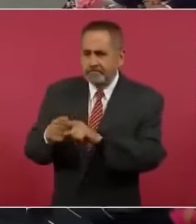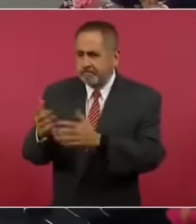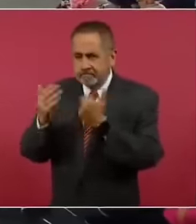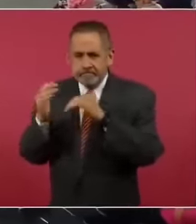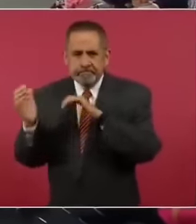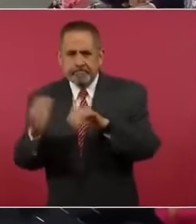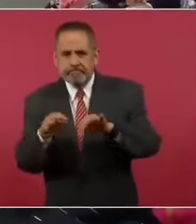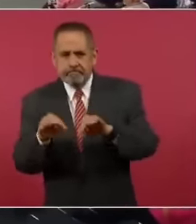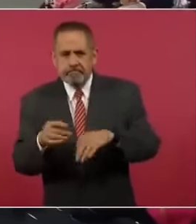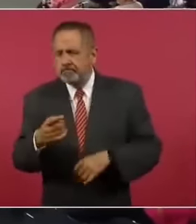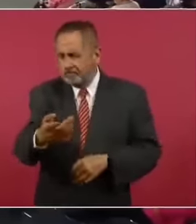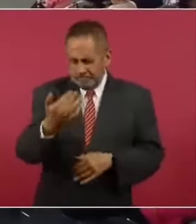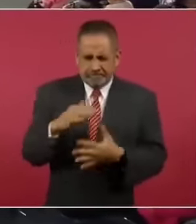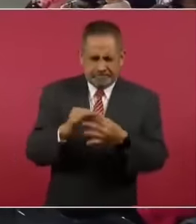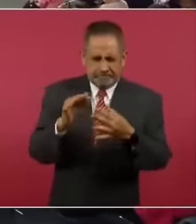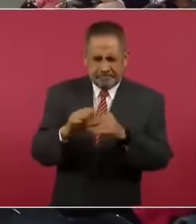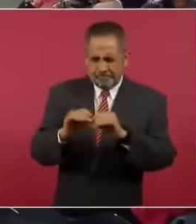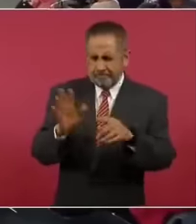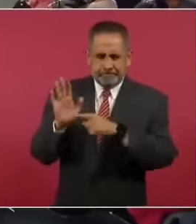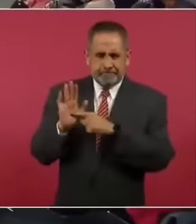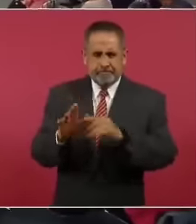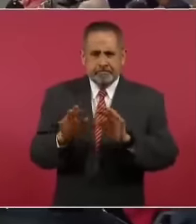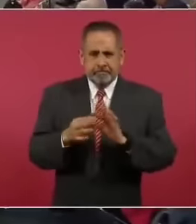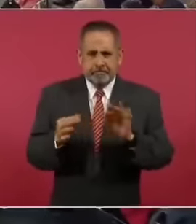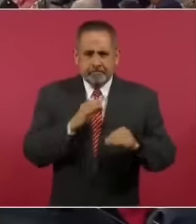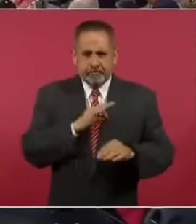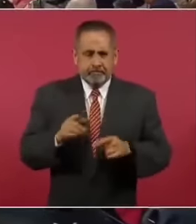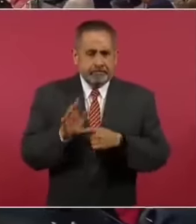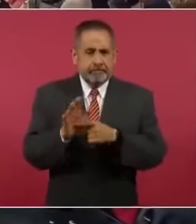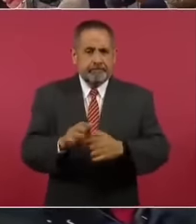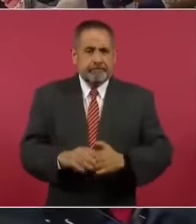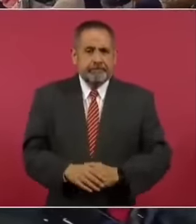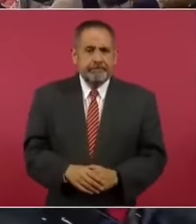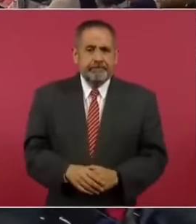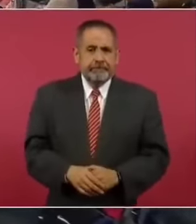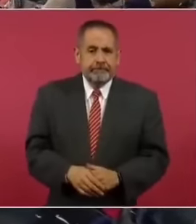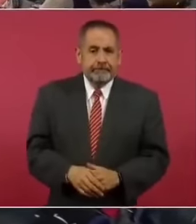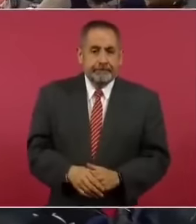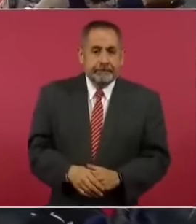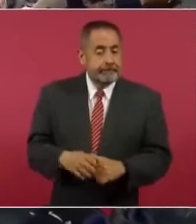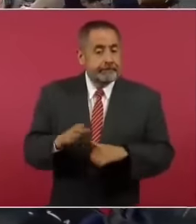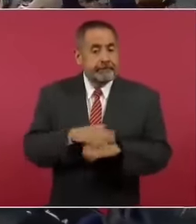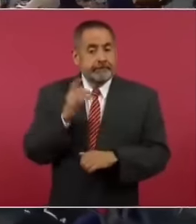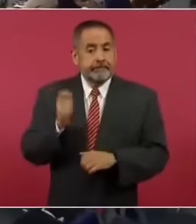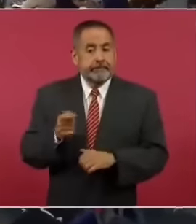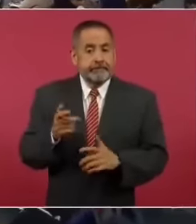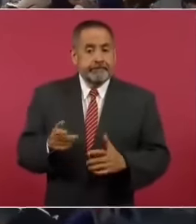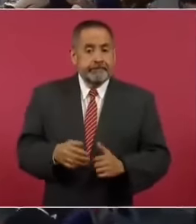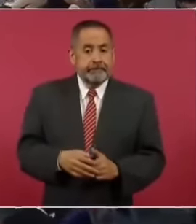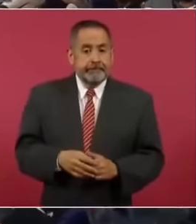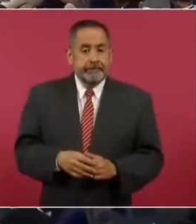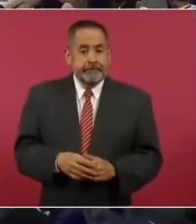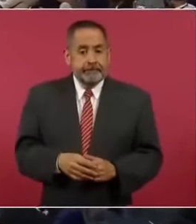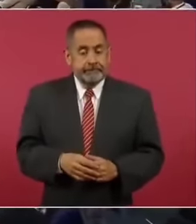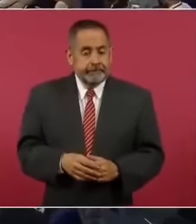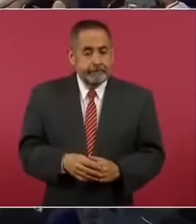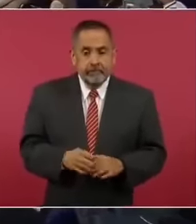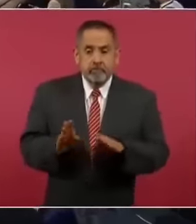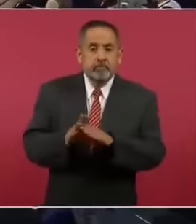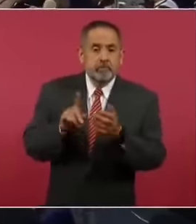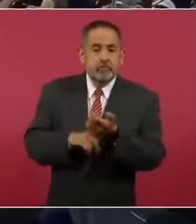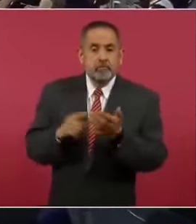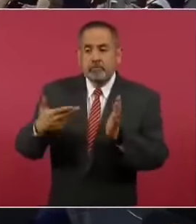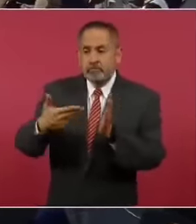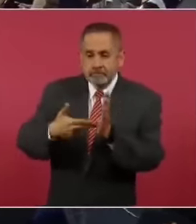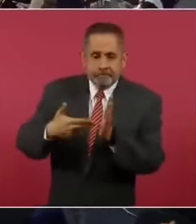no podrías hablar de eso, Guadalupe? A ver, porque cómo andamos en